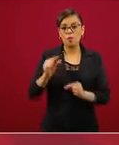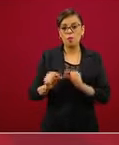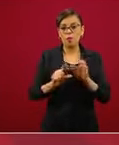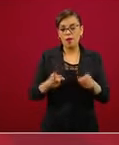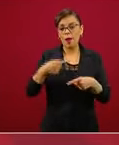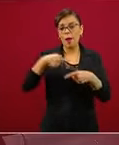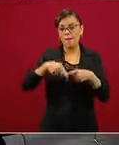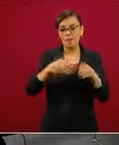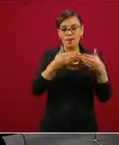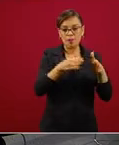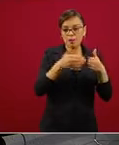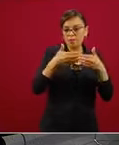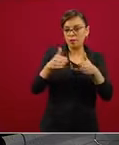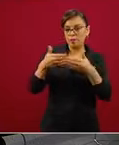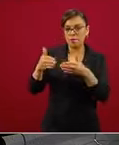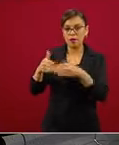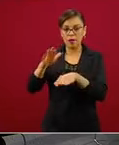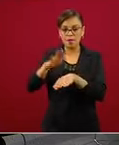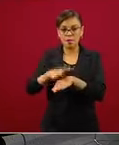normalidad. Muchas gracias.